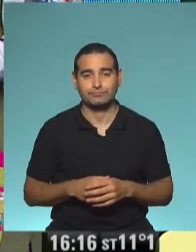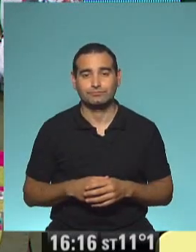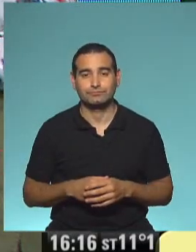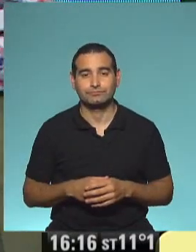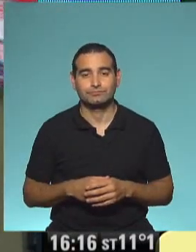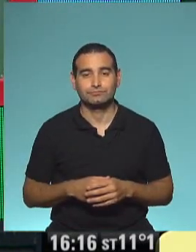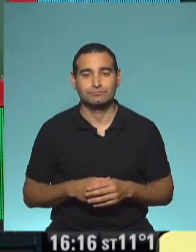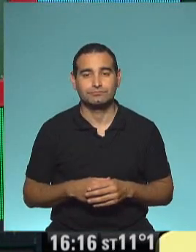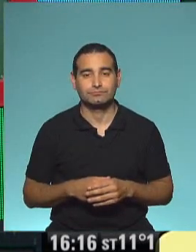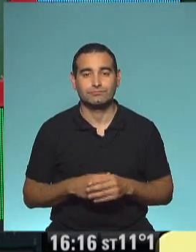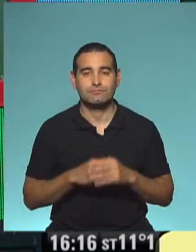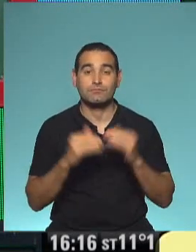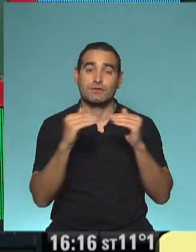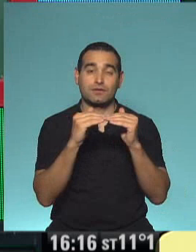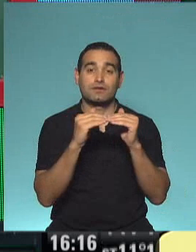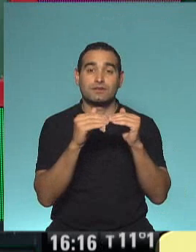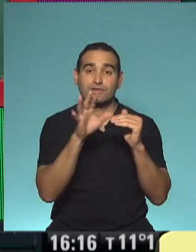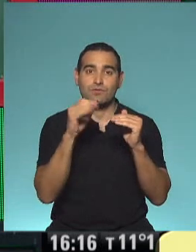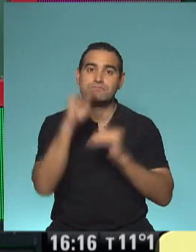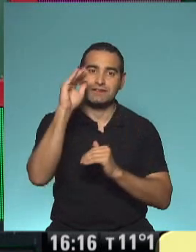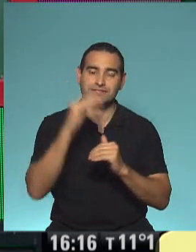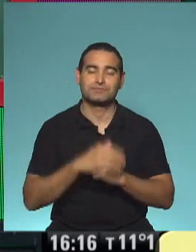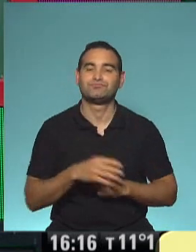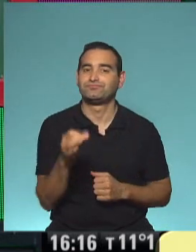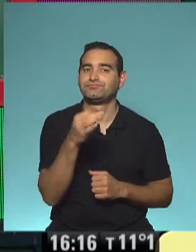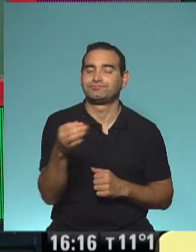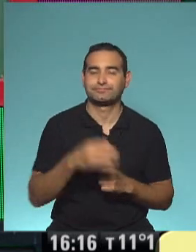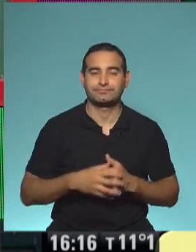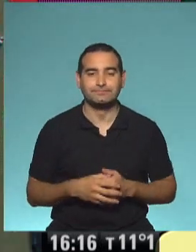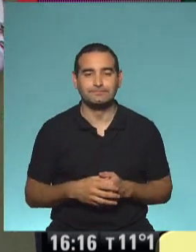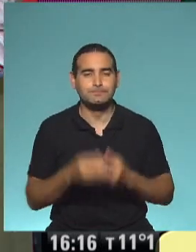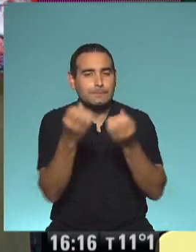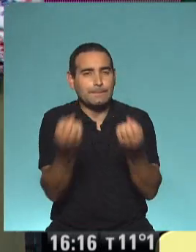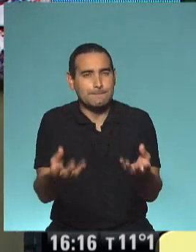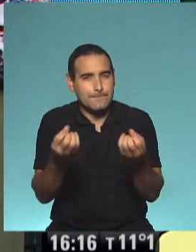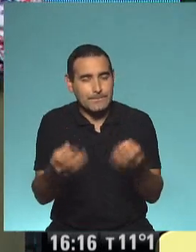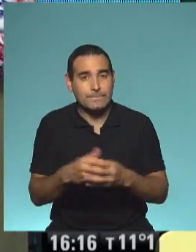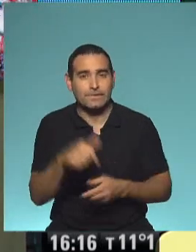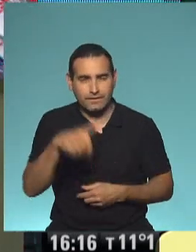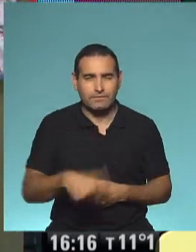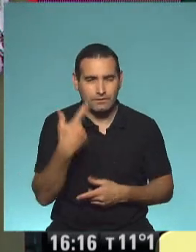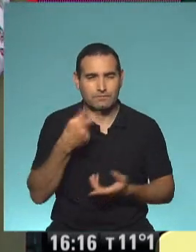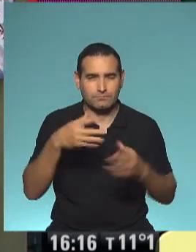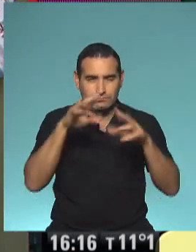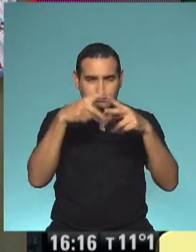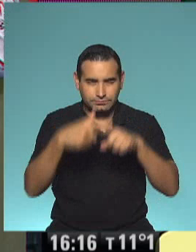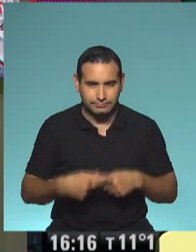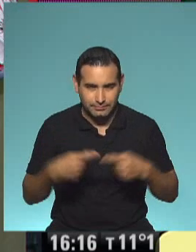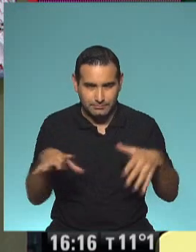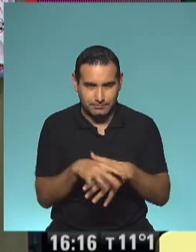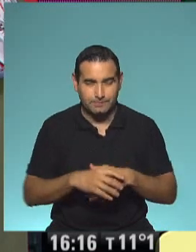estar cerca, va a ser más que 50. Exactamente. Muy bien. ¿Hacemos los cálculos bien? Dale.